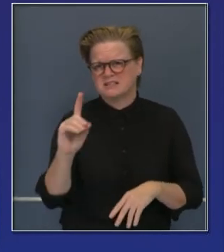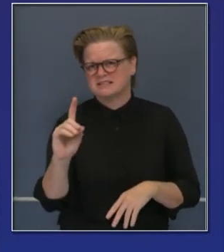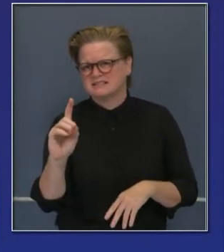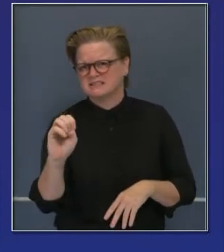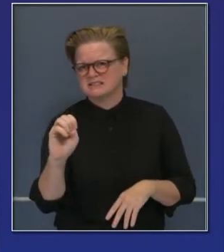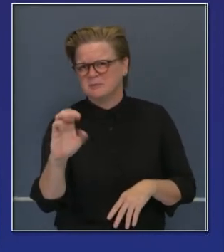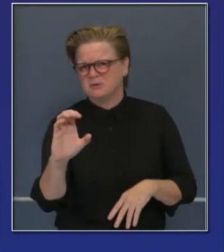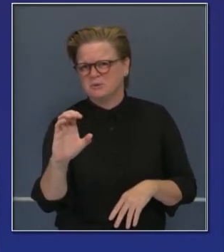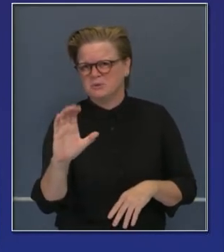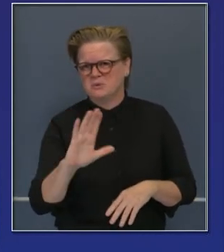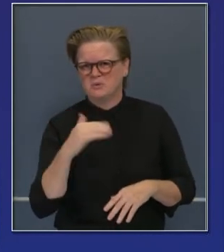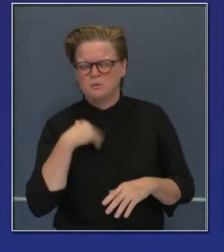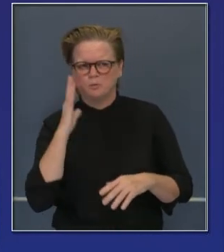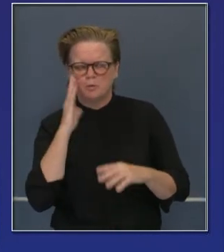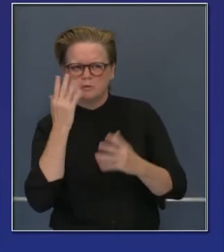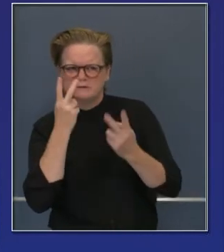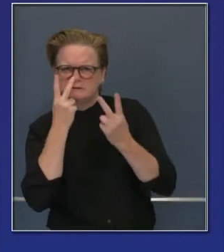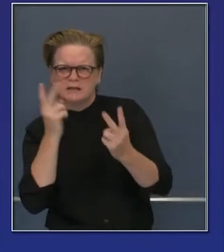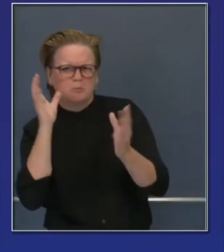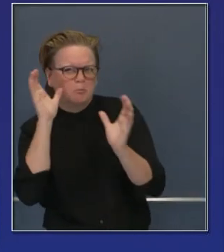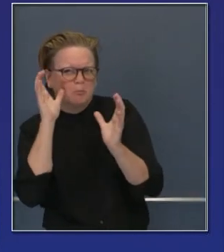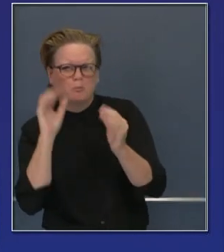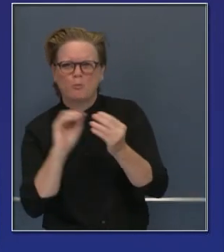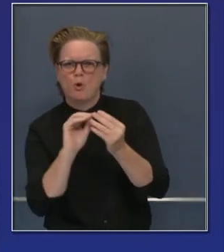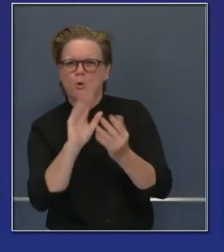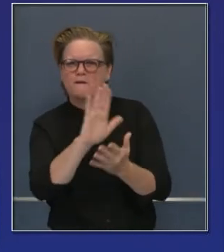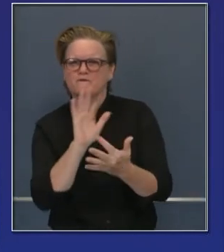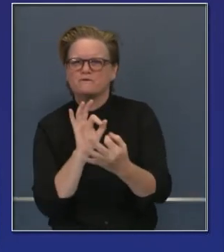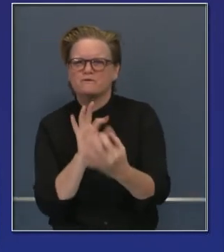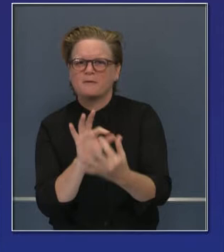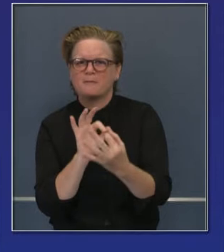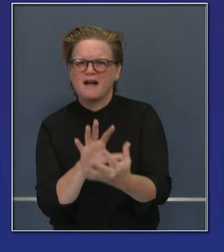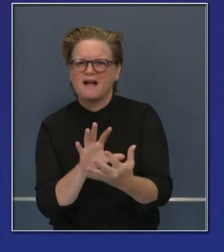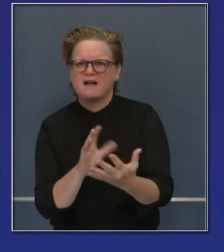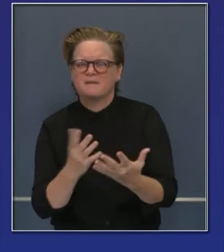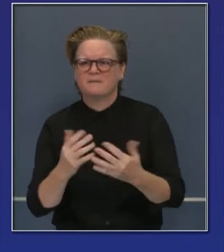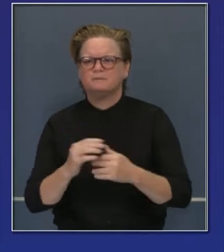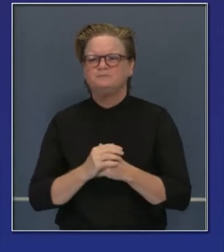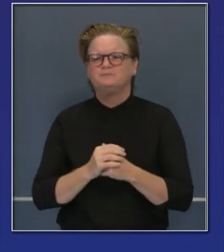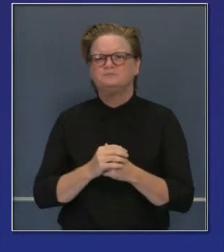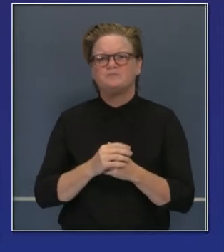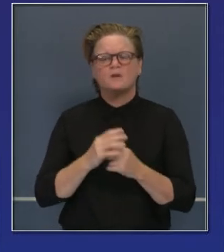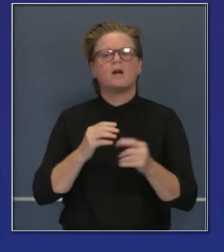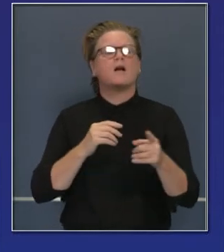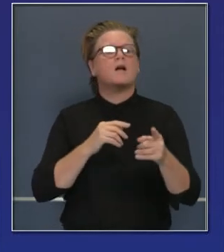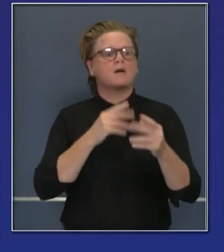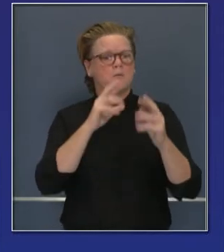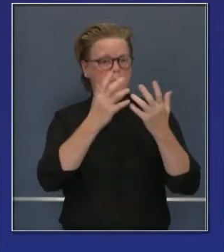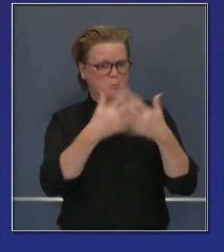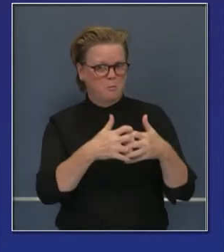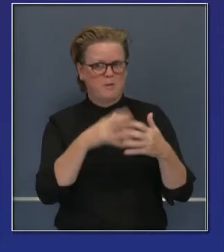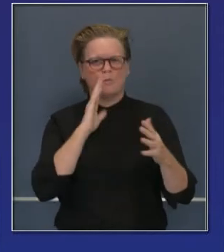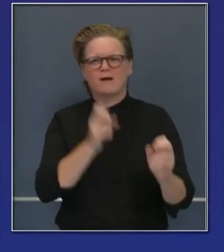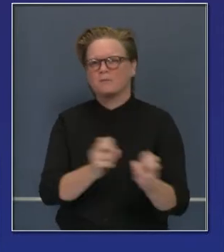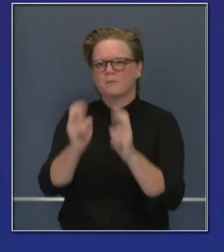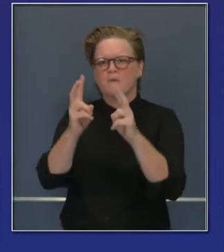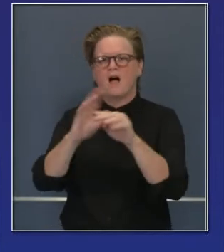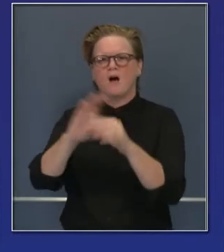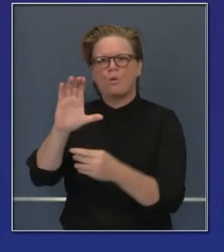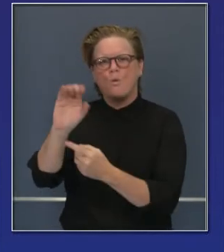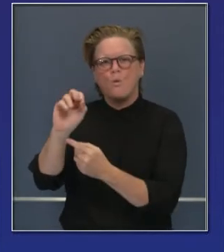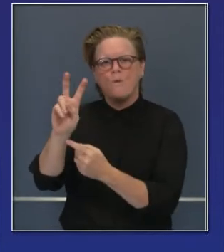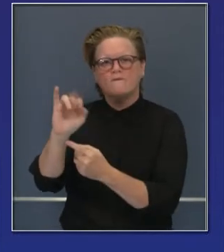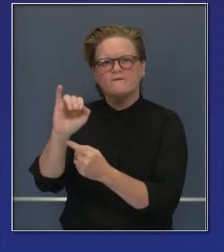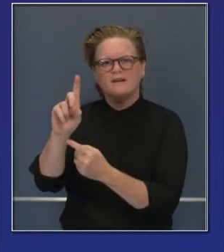primero de diciembre. Y también estará disponible para que usted lo vea en covid19.ca.gov. El objetivo es de tener esta